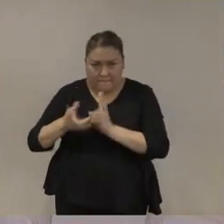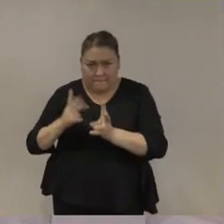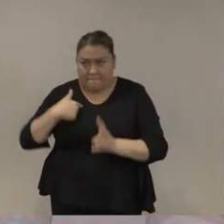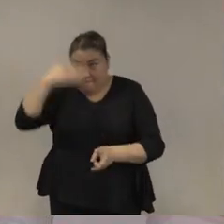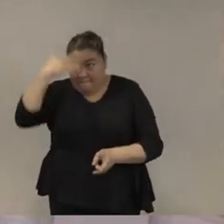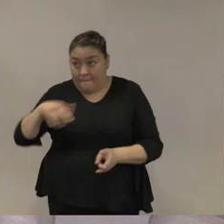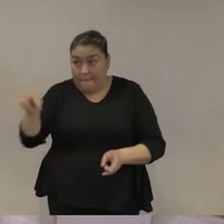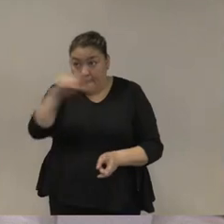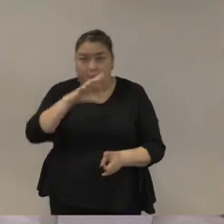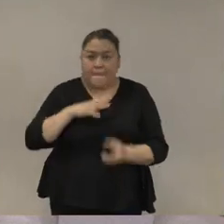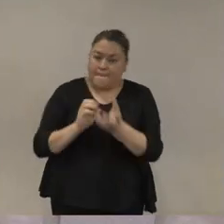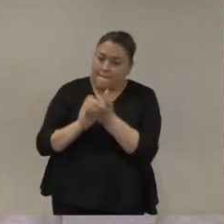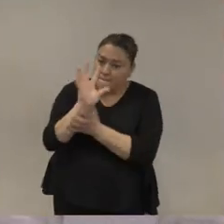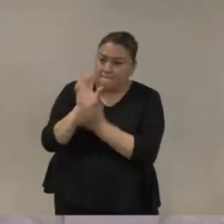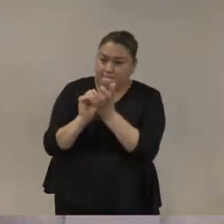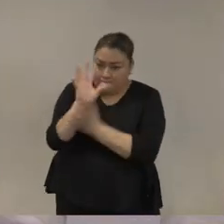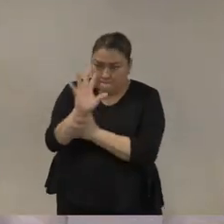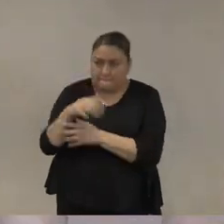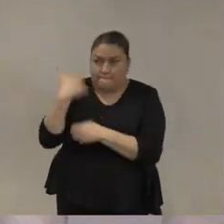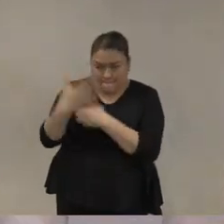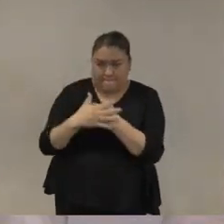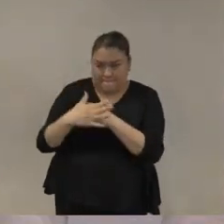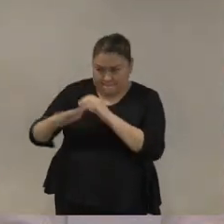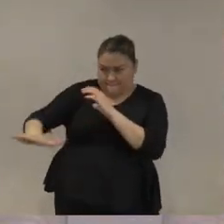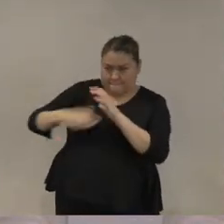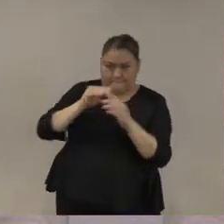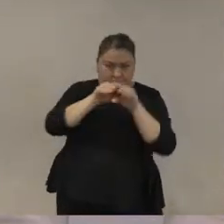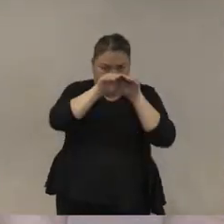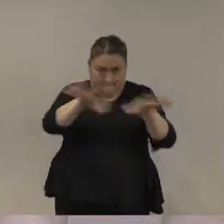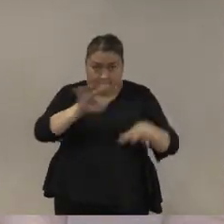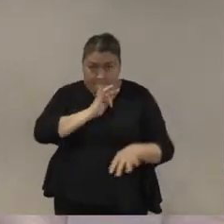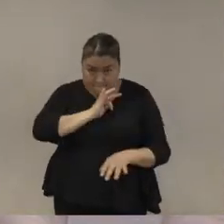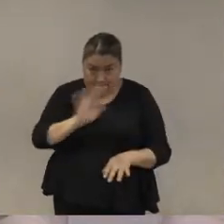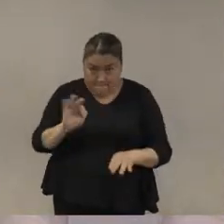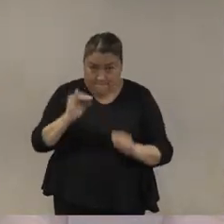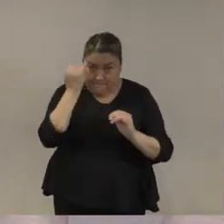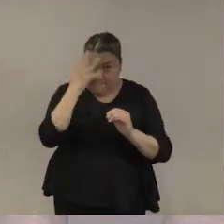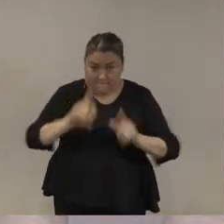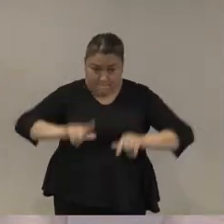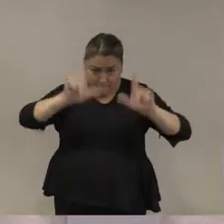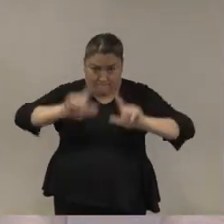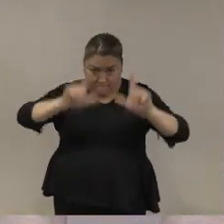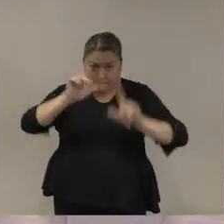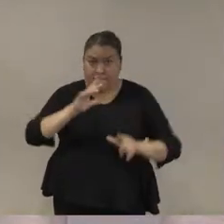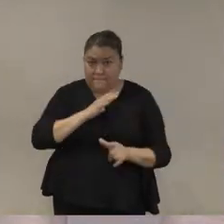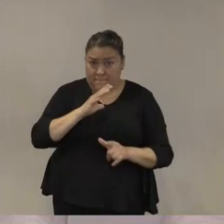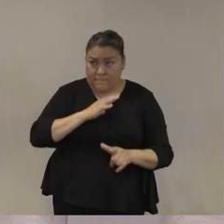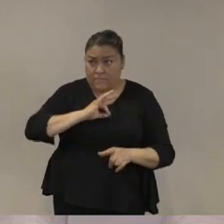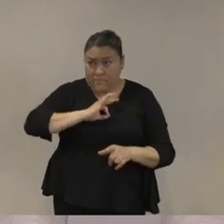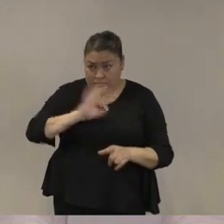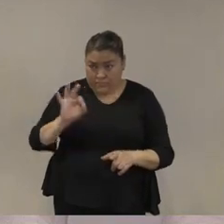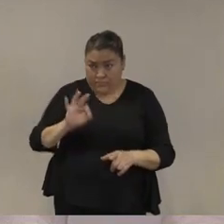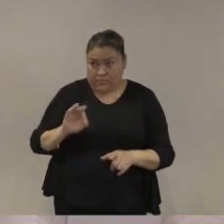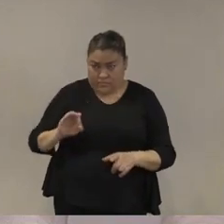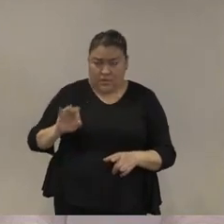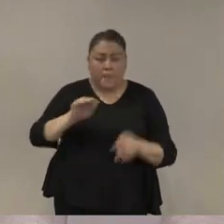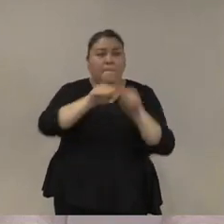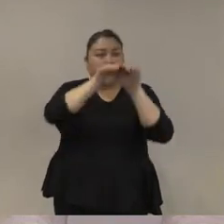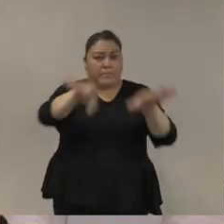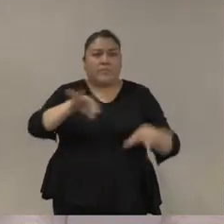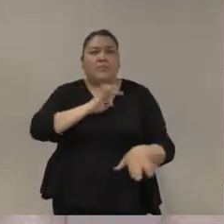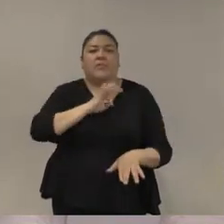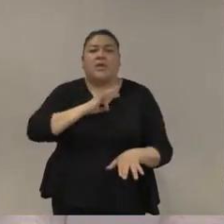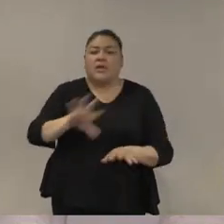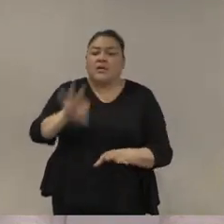materiales que traen me imagino que los van a compartir después Ernesto es decir las presentaciones y demás entonces sería en verdad resaltar como los los